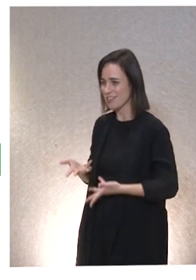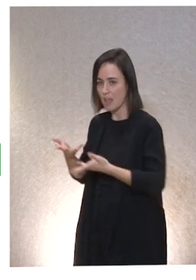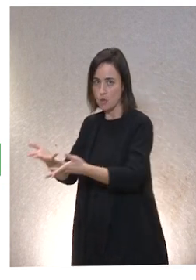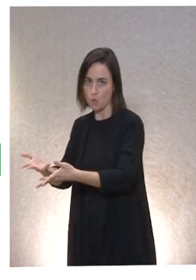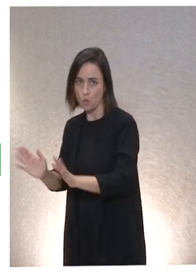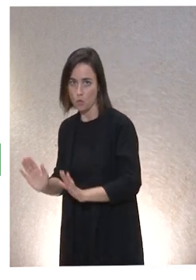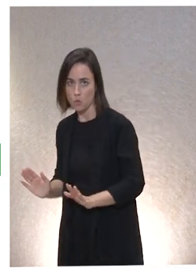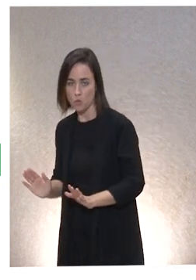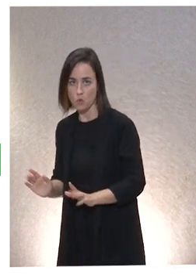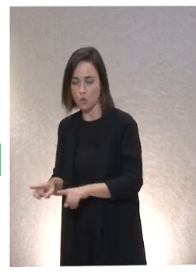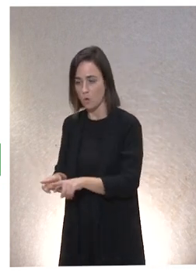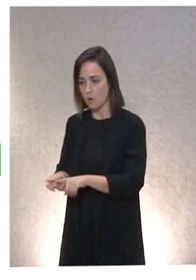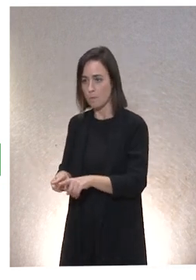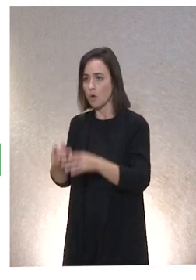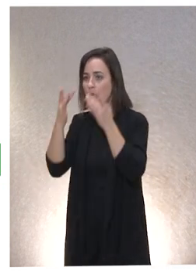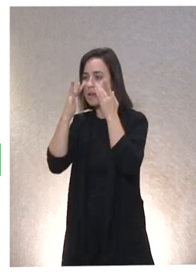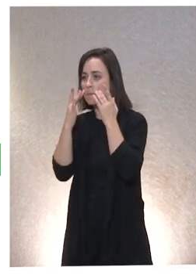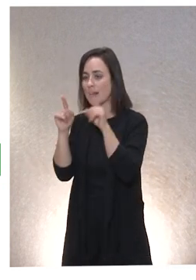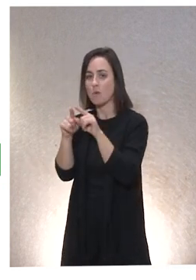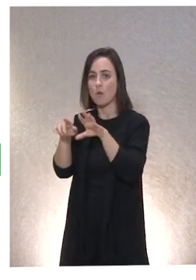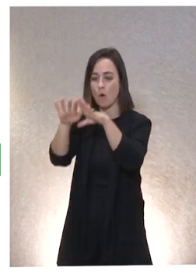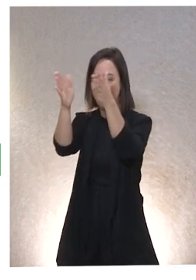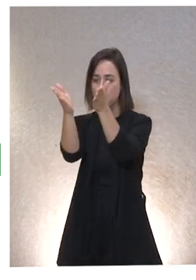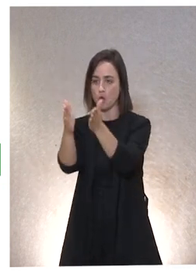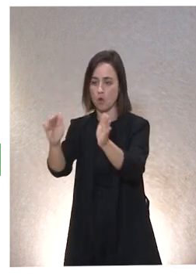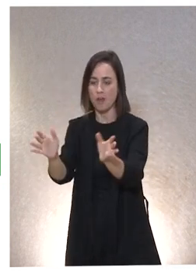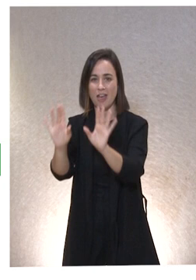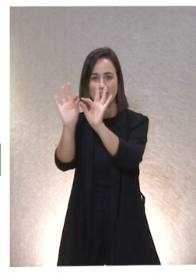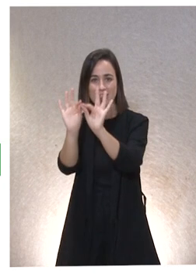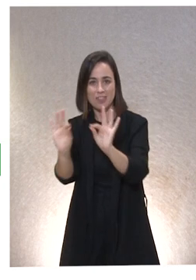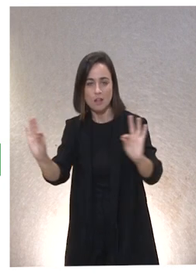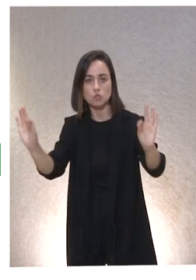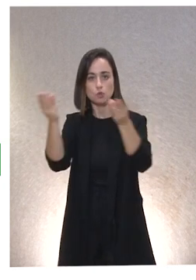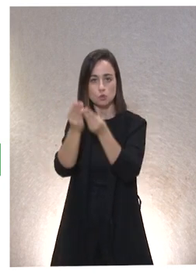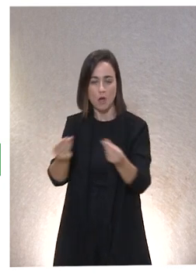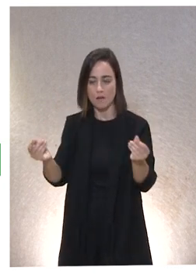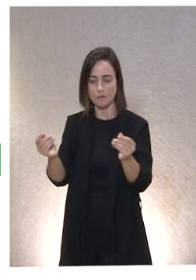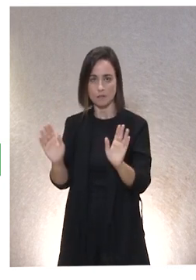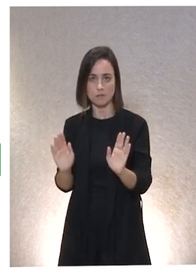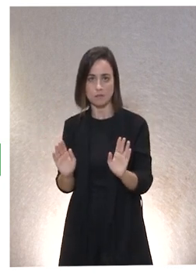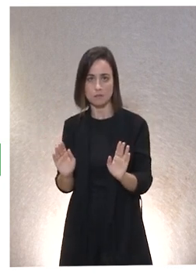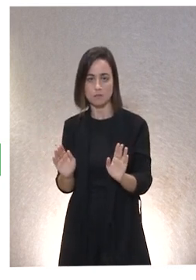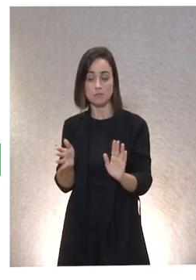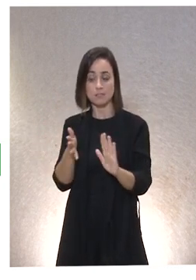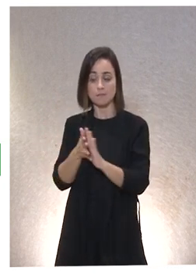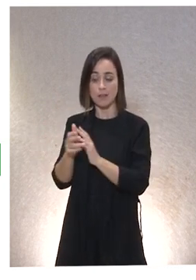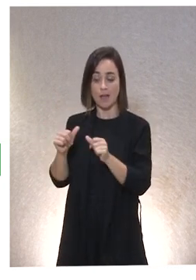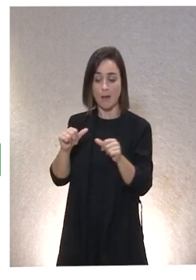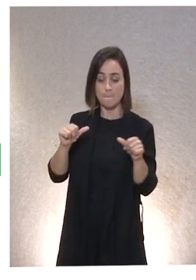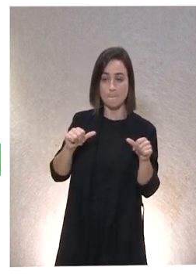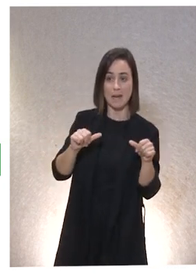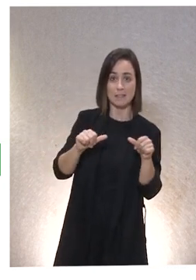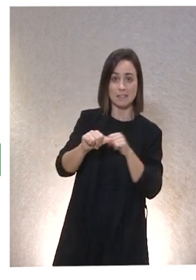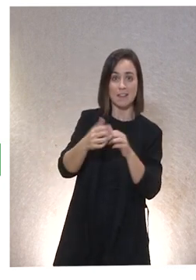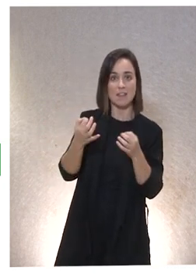Pero ha sido como si limpiaran un jarro. Pues entonces, ¿qué es lo que pasa? Pues que a partir de ahí no has cuidado a la